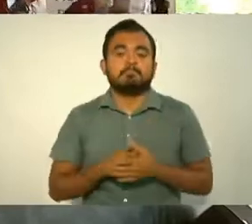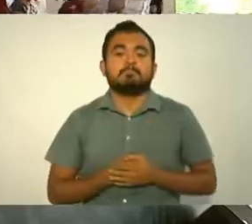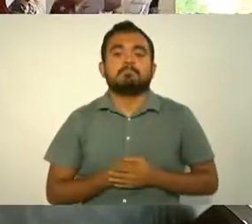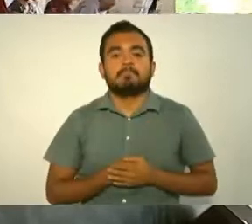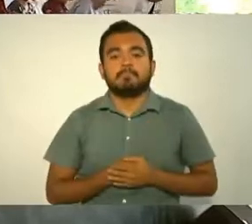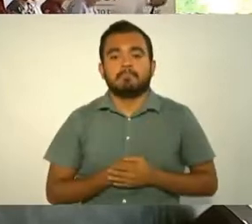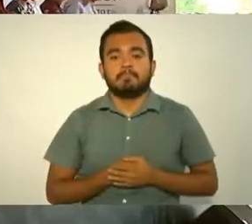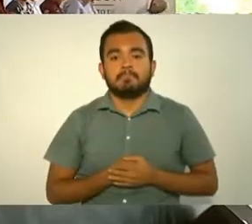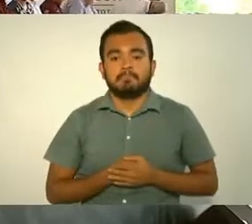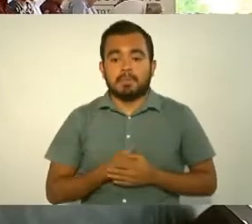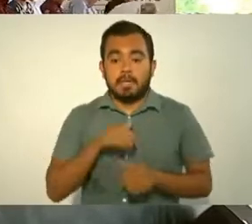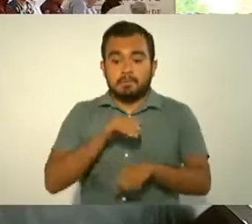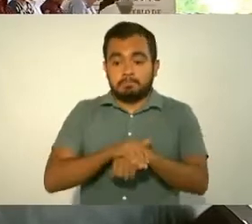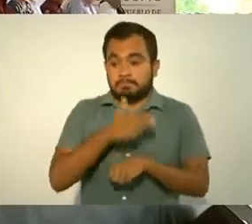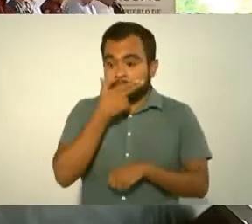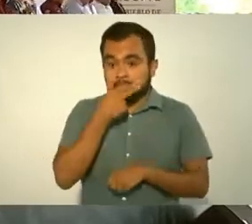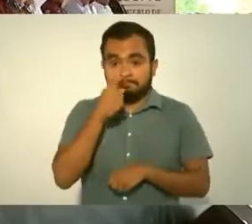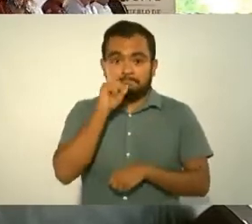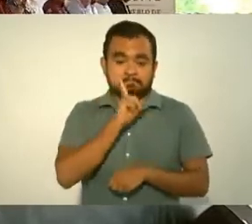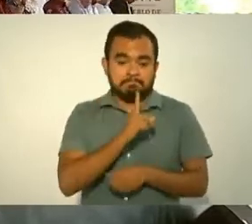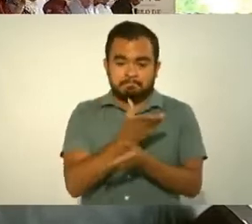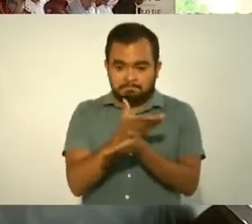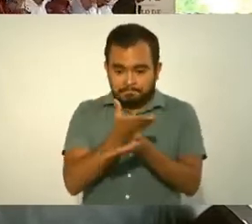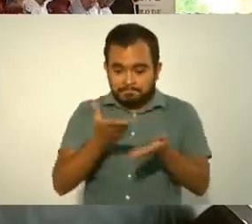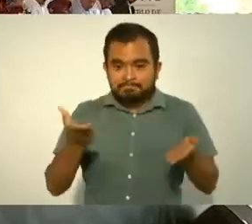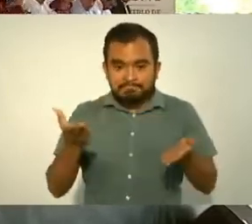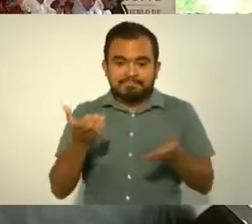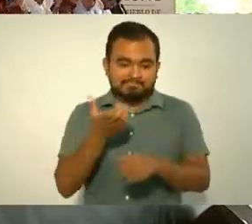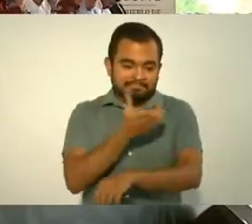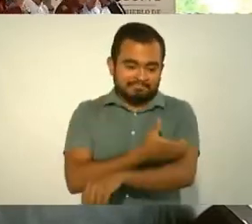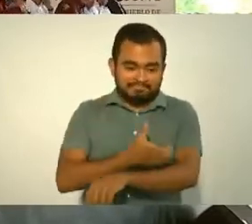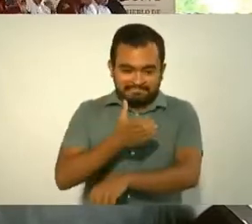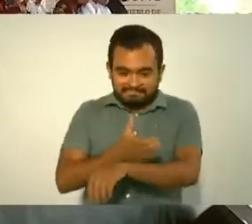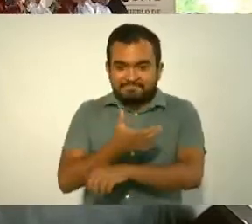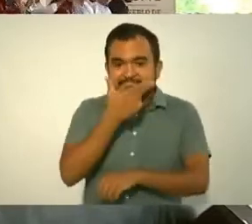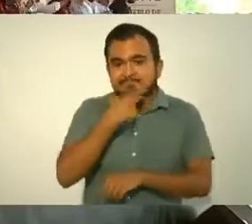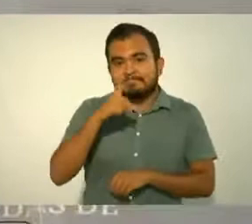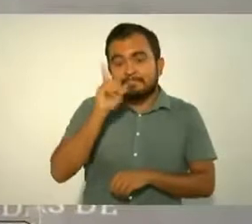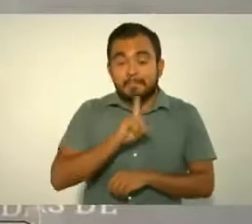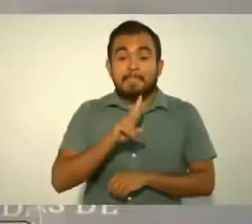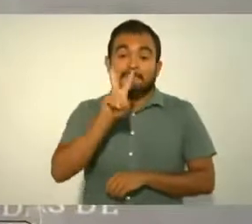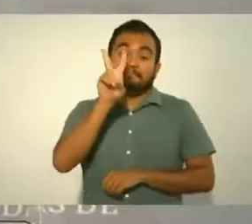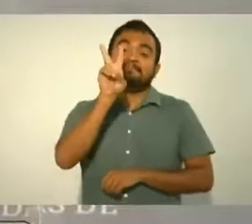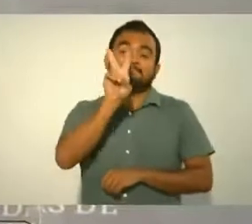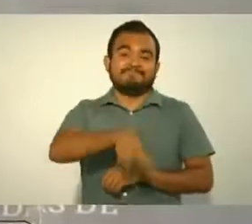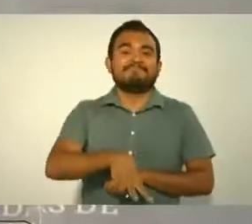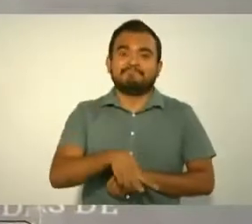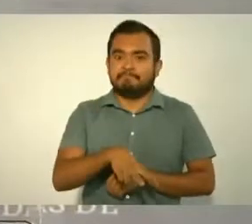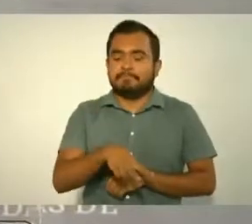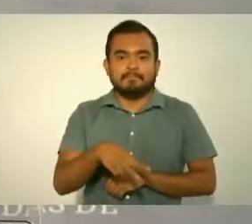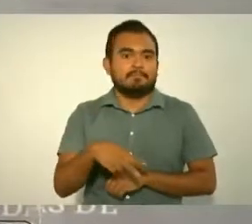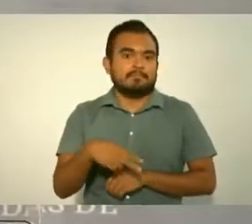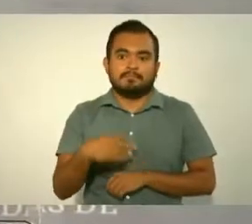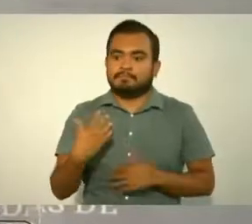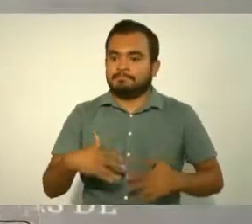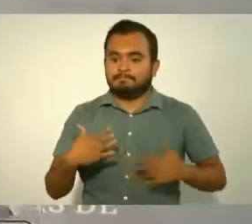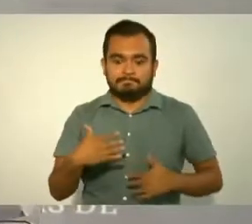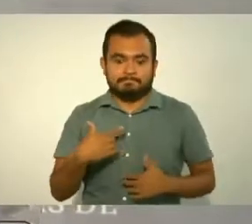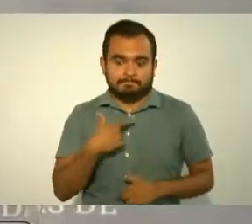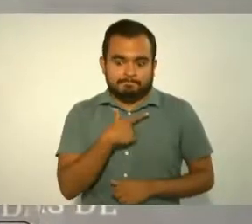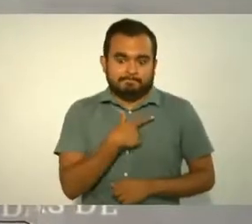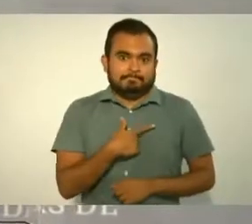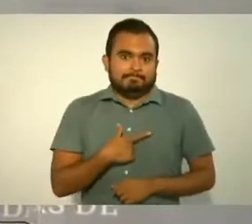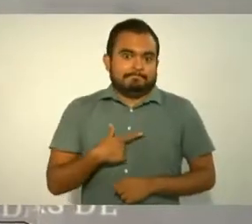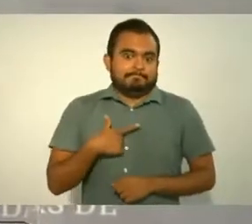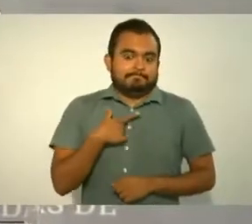Amigas, amigos, compañeras, compañeros, me da mucho gusto estar